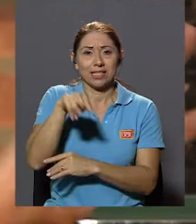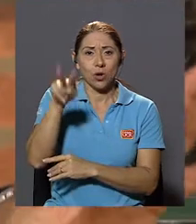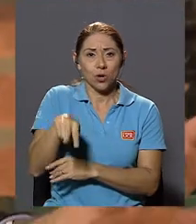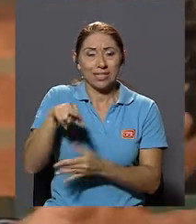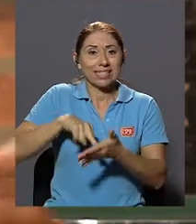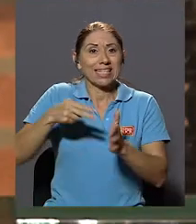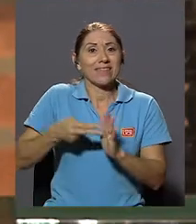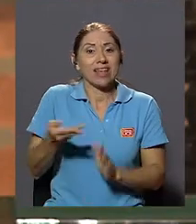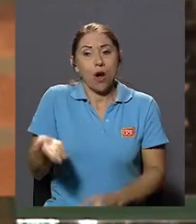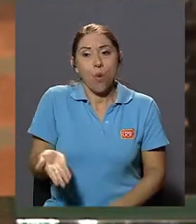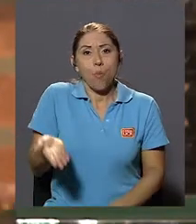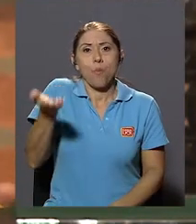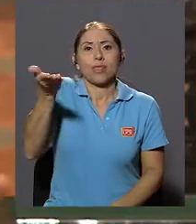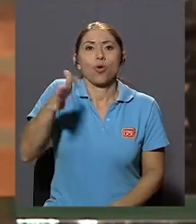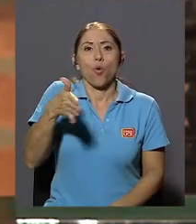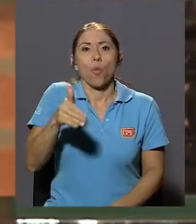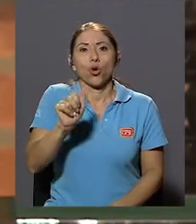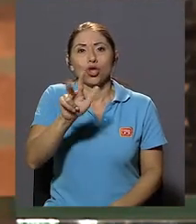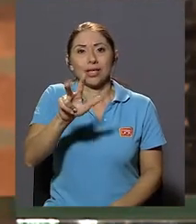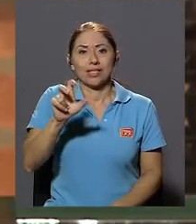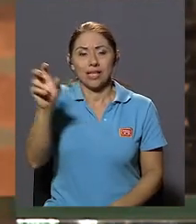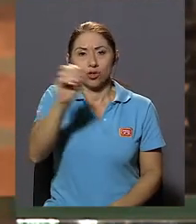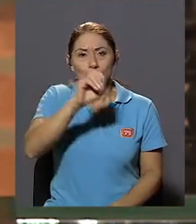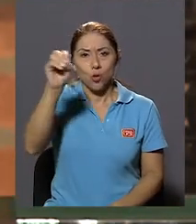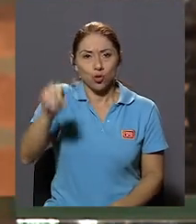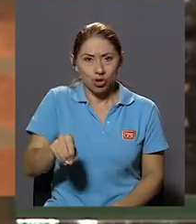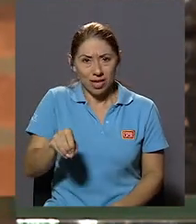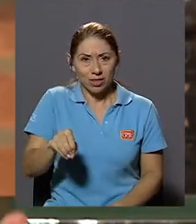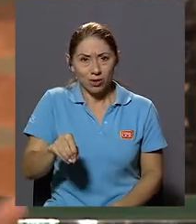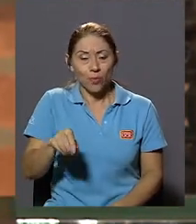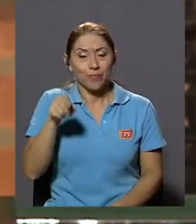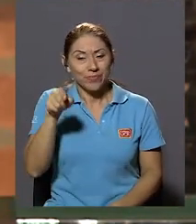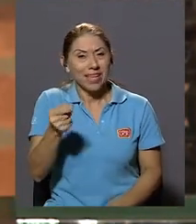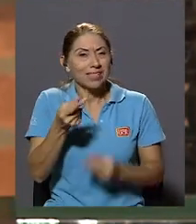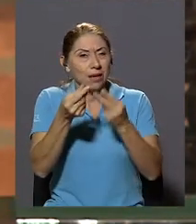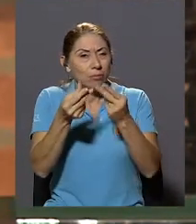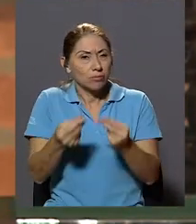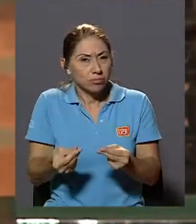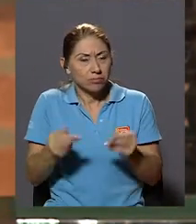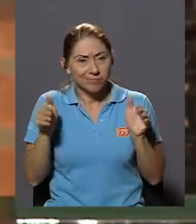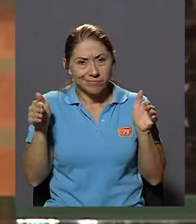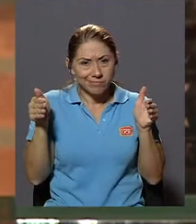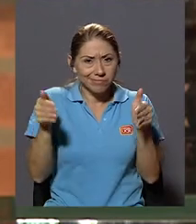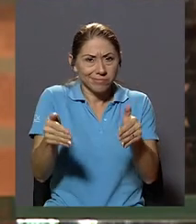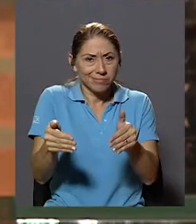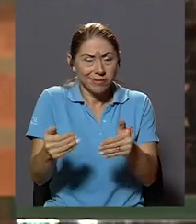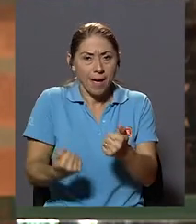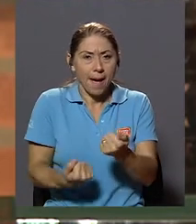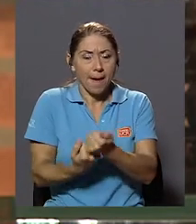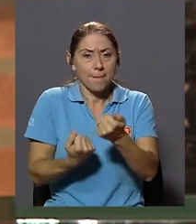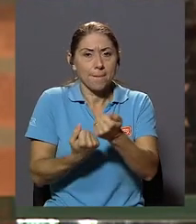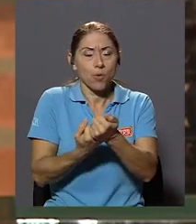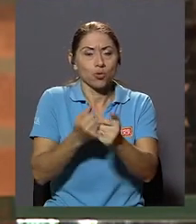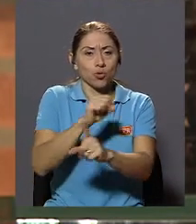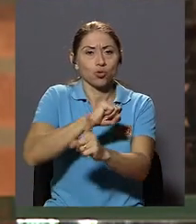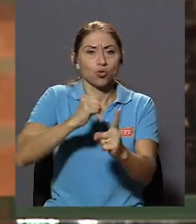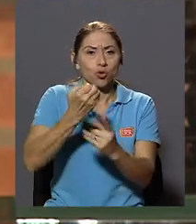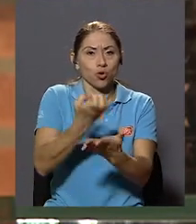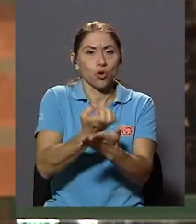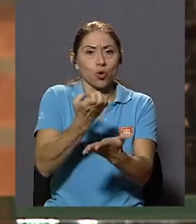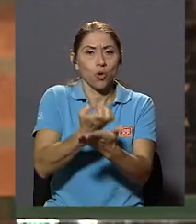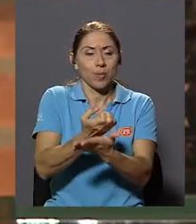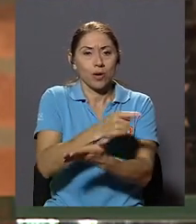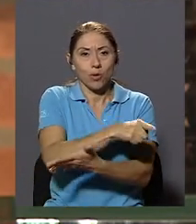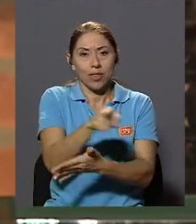O sea Un aumento Como del 300% Dedicado A el apoyo Socioeconómico